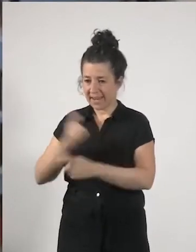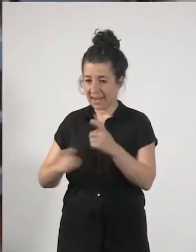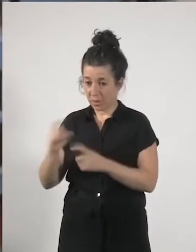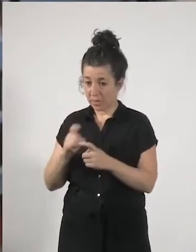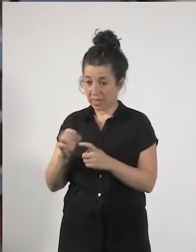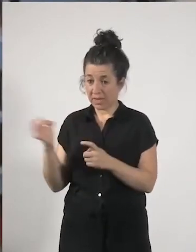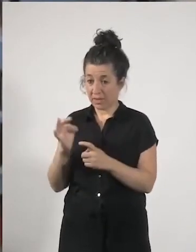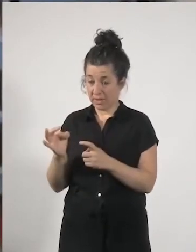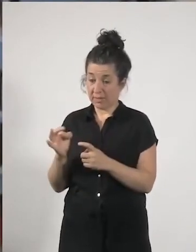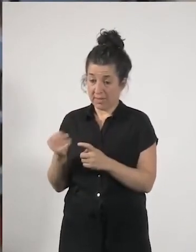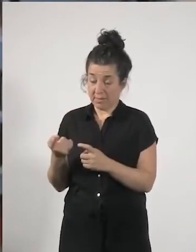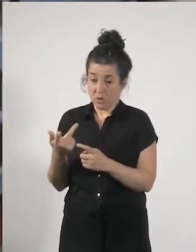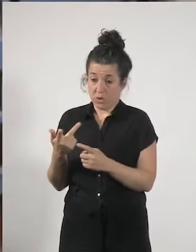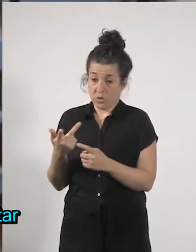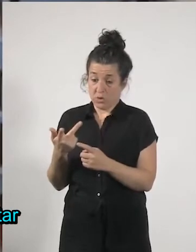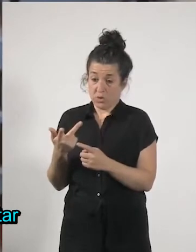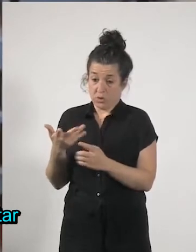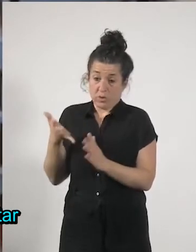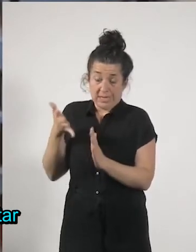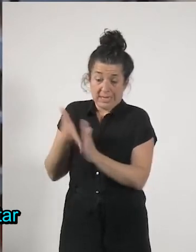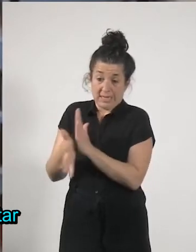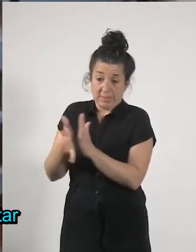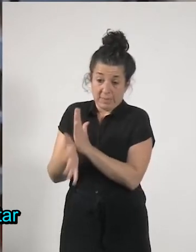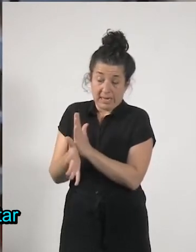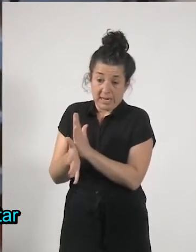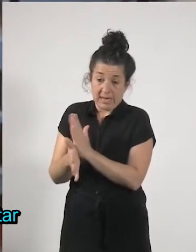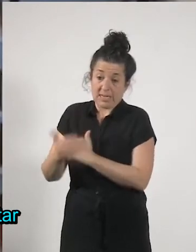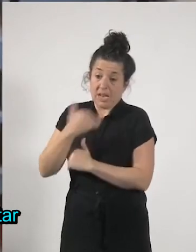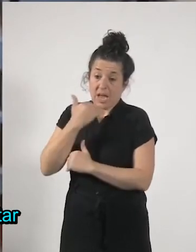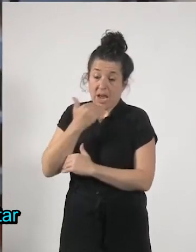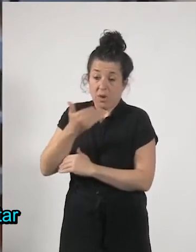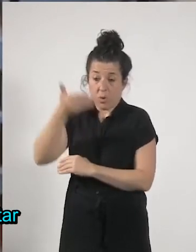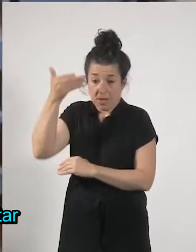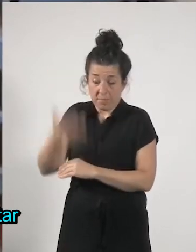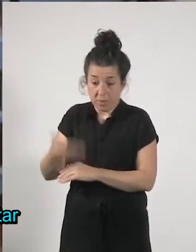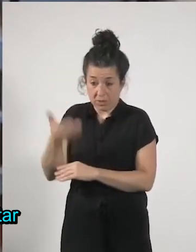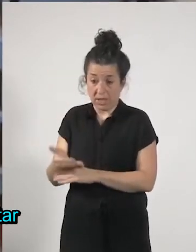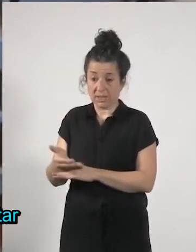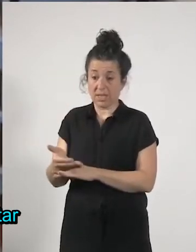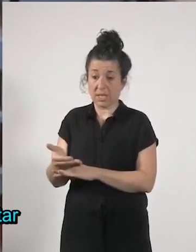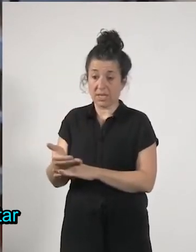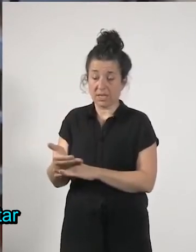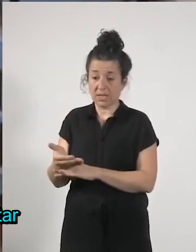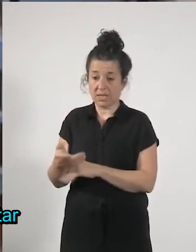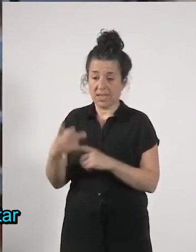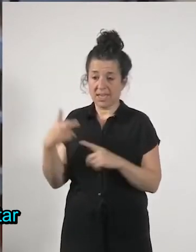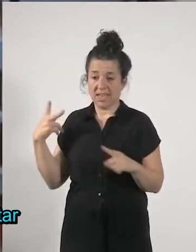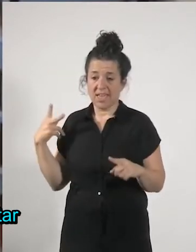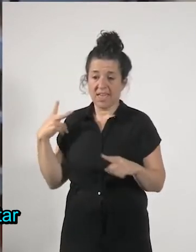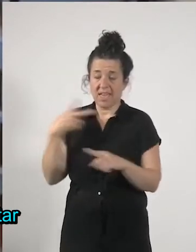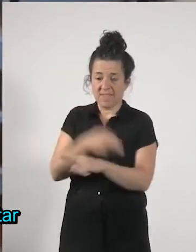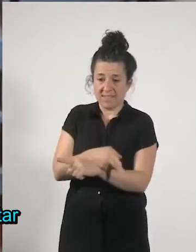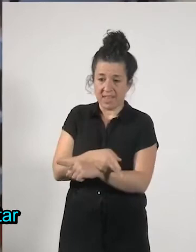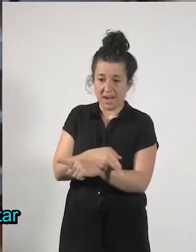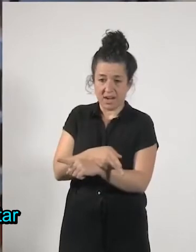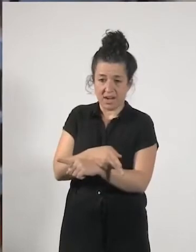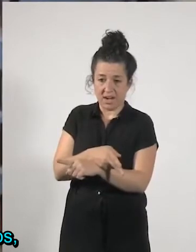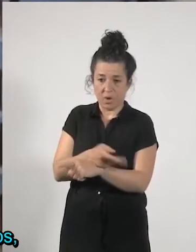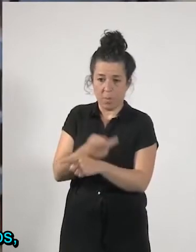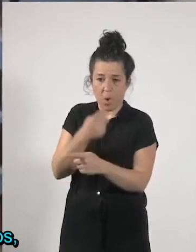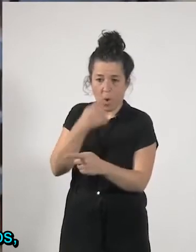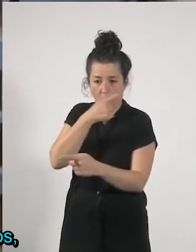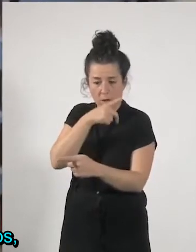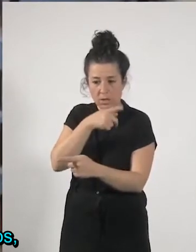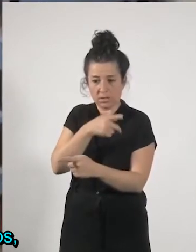por ejemplo una cosa muy importante es evitar la especulación y el negocio